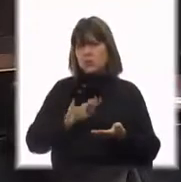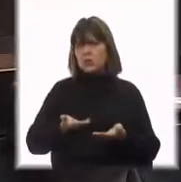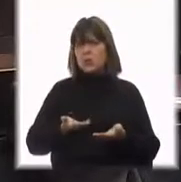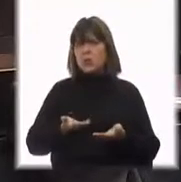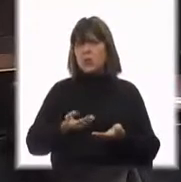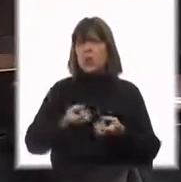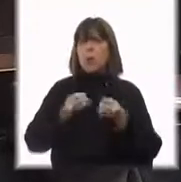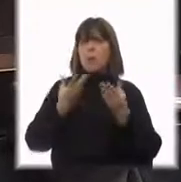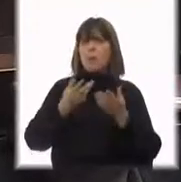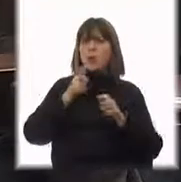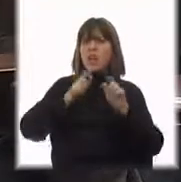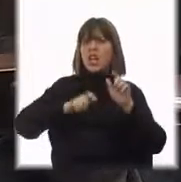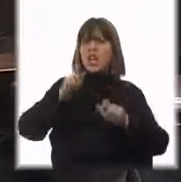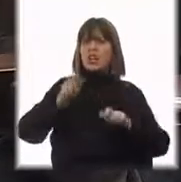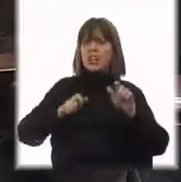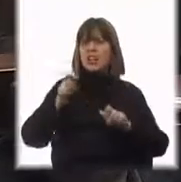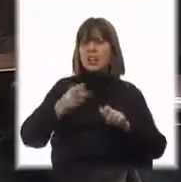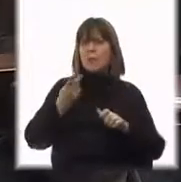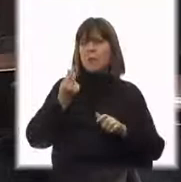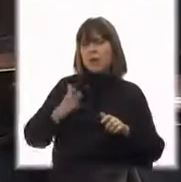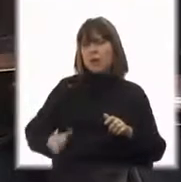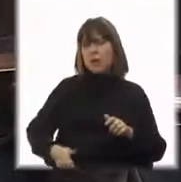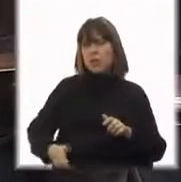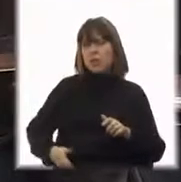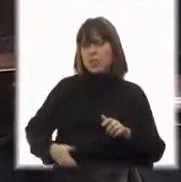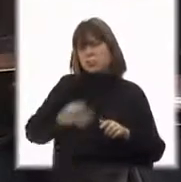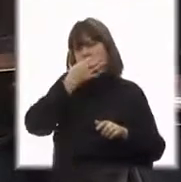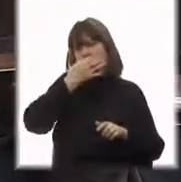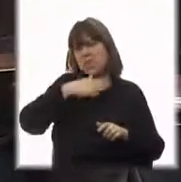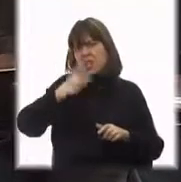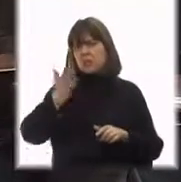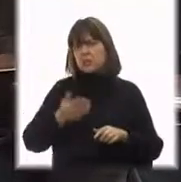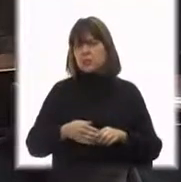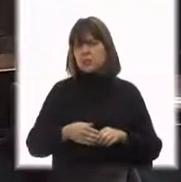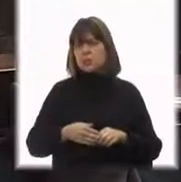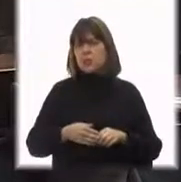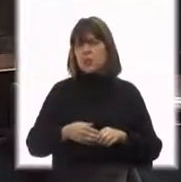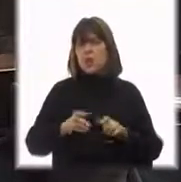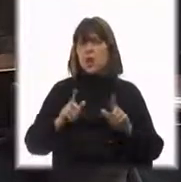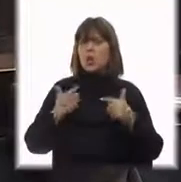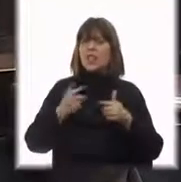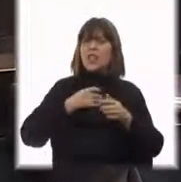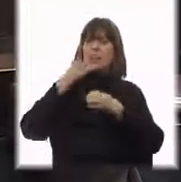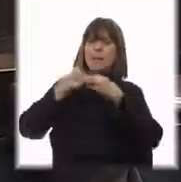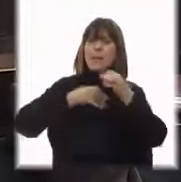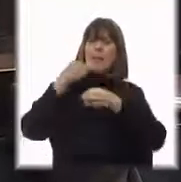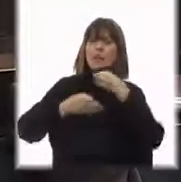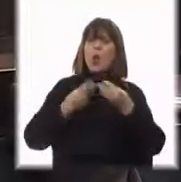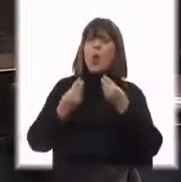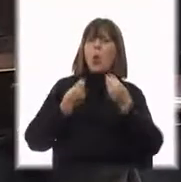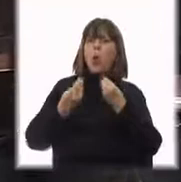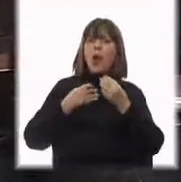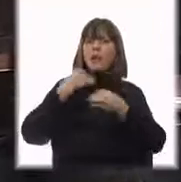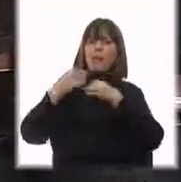¿Por qué la gente quiere tener su dinero en el bolsillo? Porque se le da la gana. No tiene que dar ninguna explicación. ¿Cuál es la